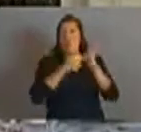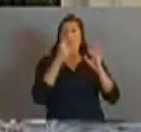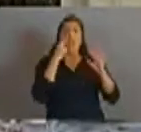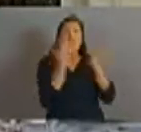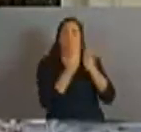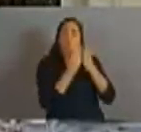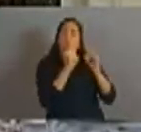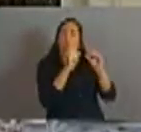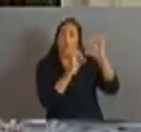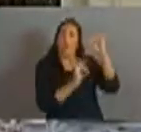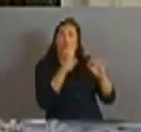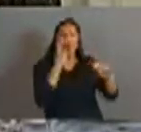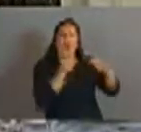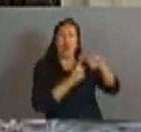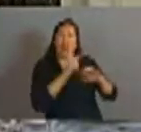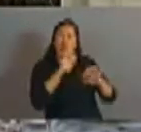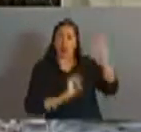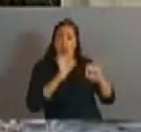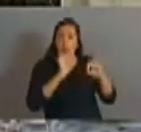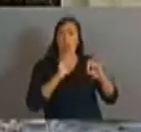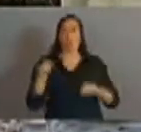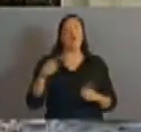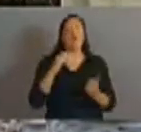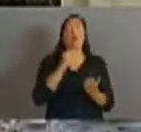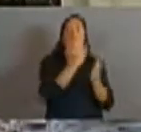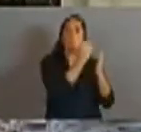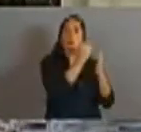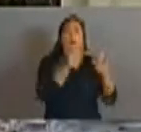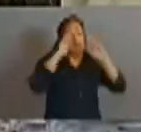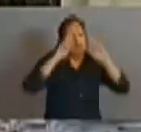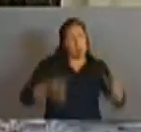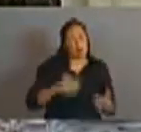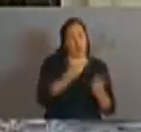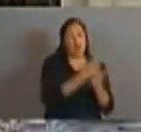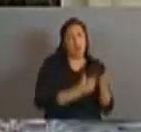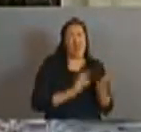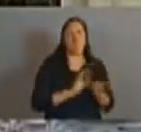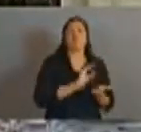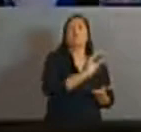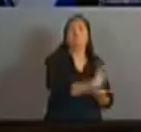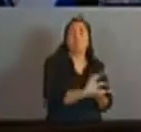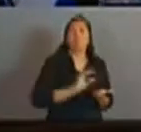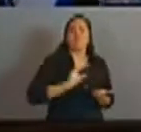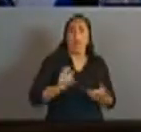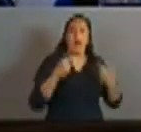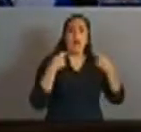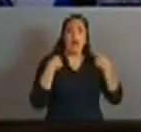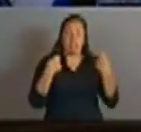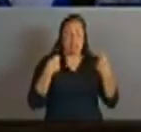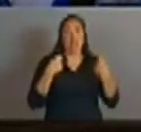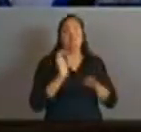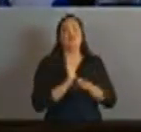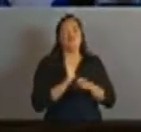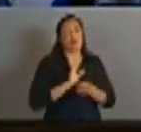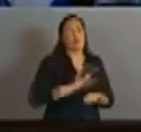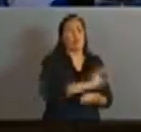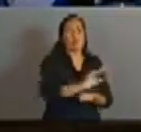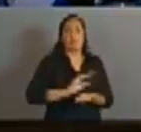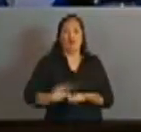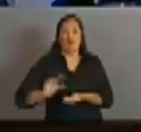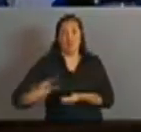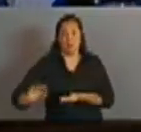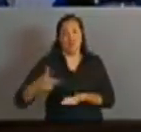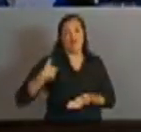destaca la continuidad de los programas de transferencia de efectivo e incremento del gasto público social y